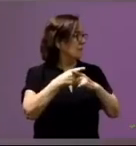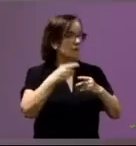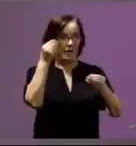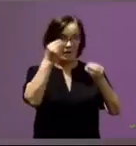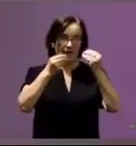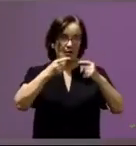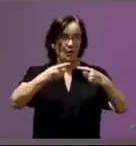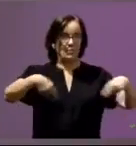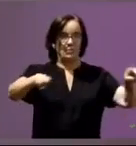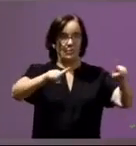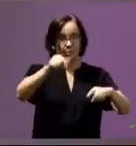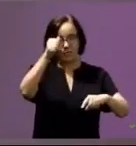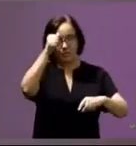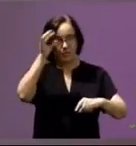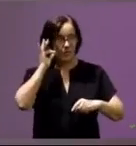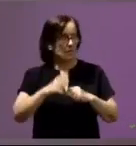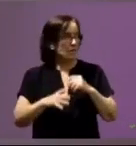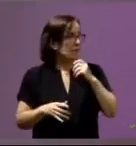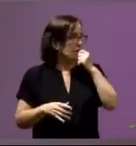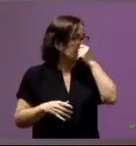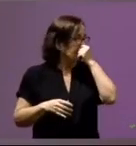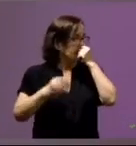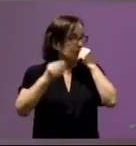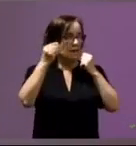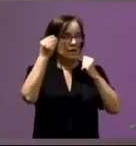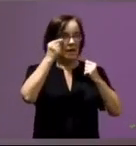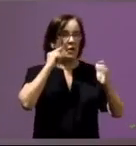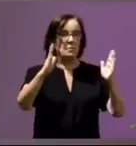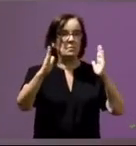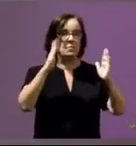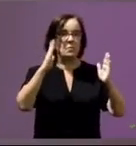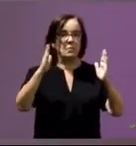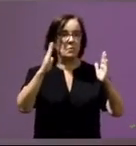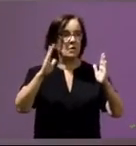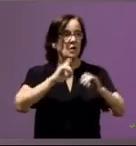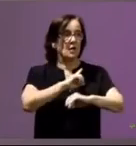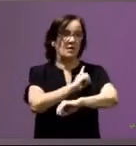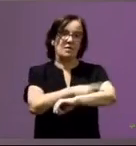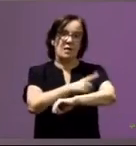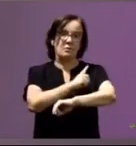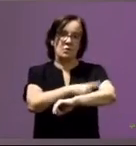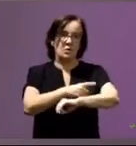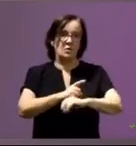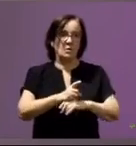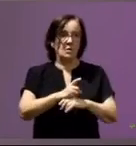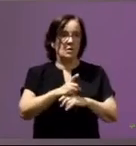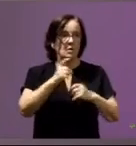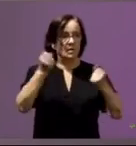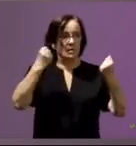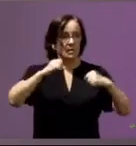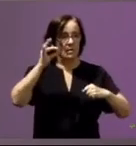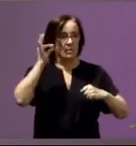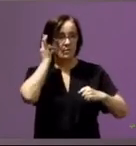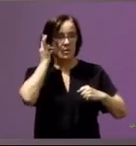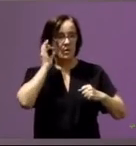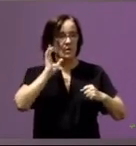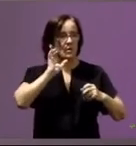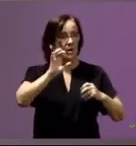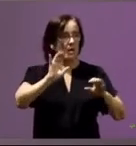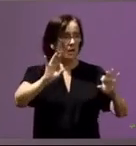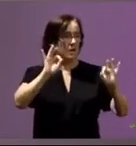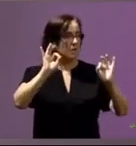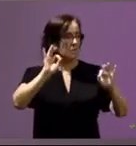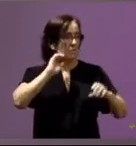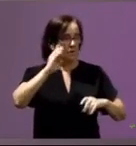...con vosotras y con vosotros porque creo que el momento que estamos viviendo con el deporte practicado por mujeres en nuestro país es especialmente